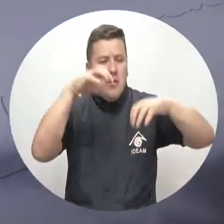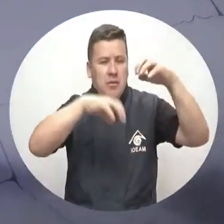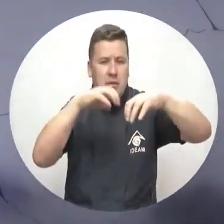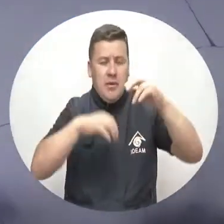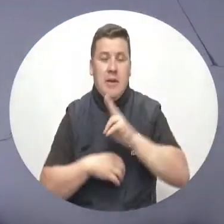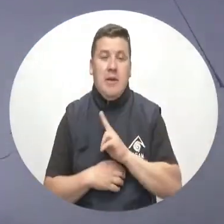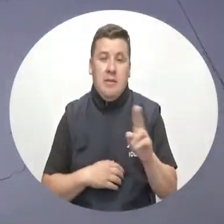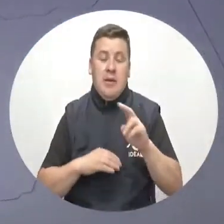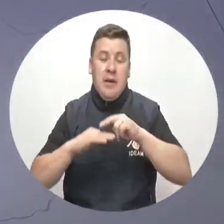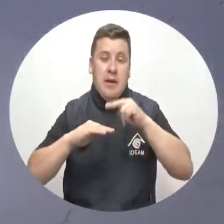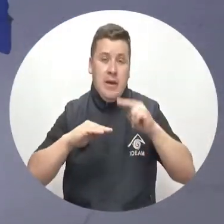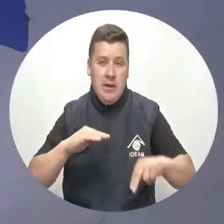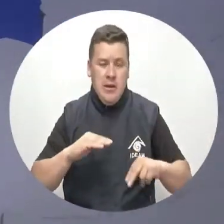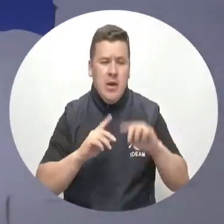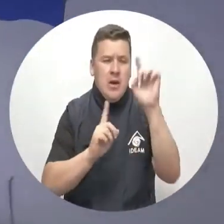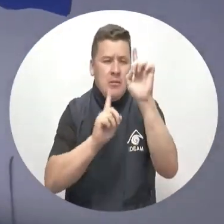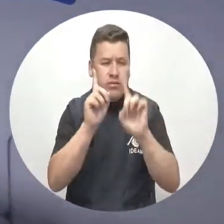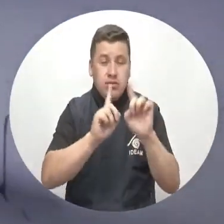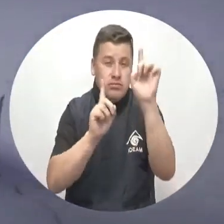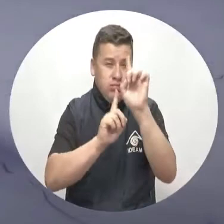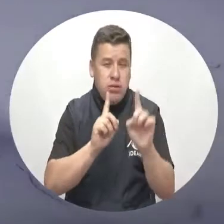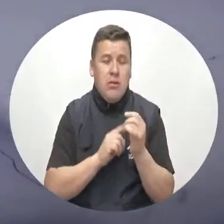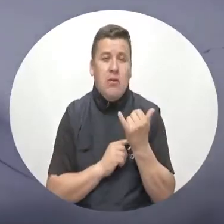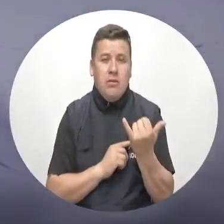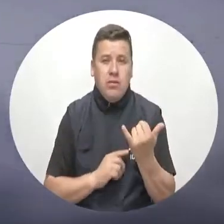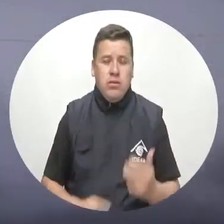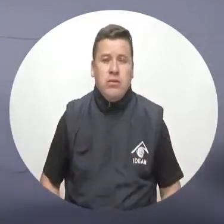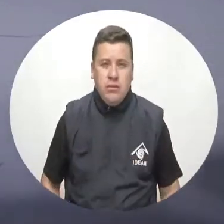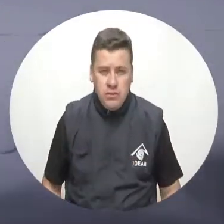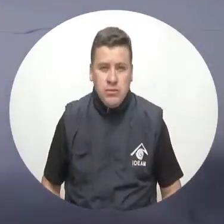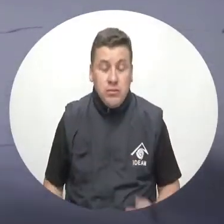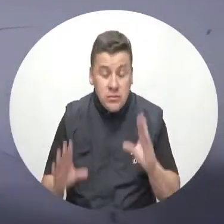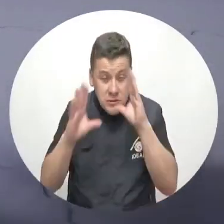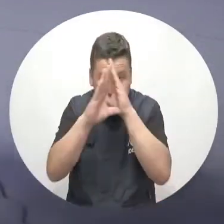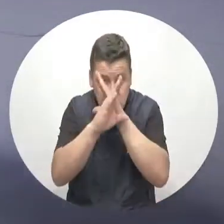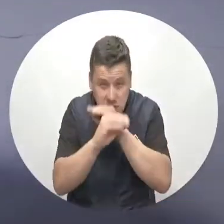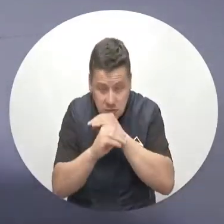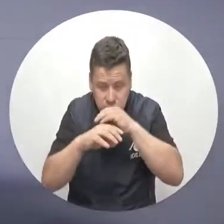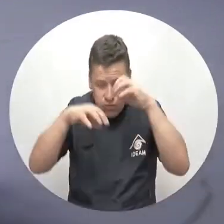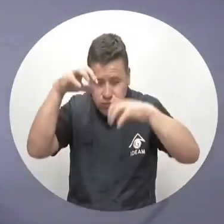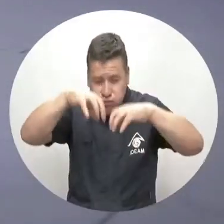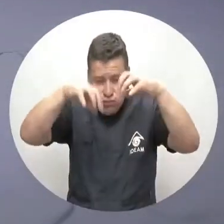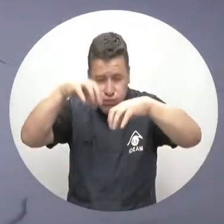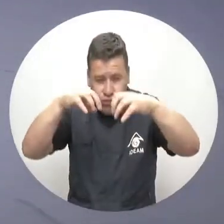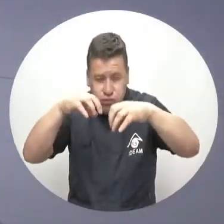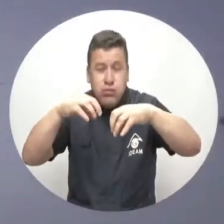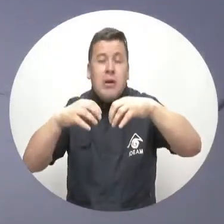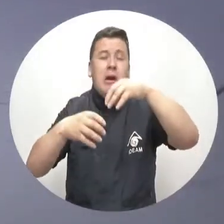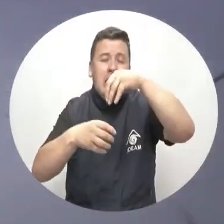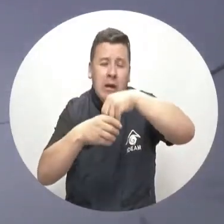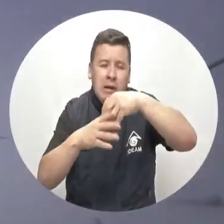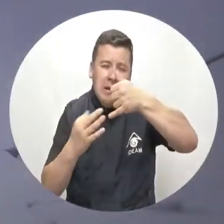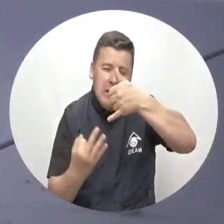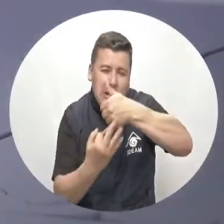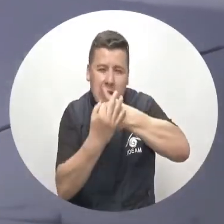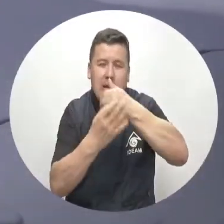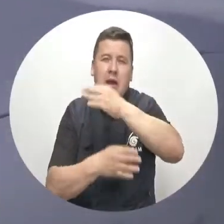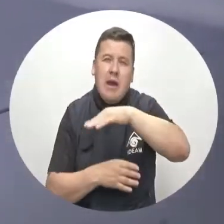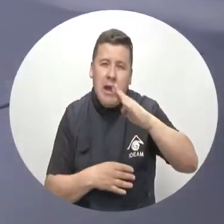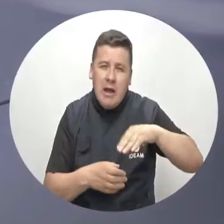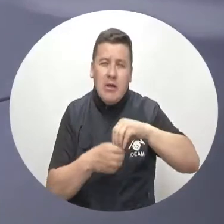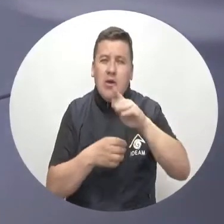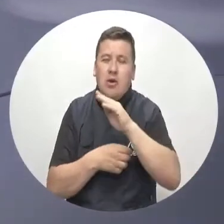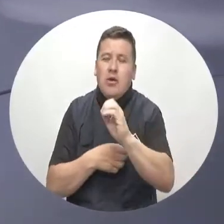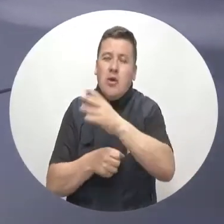truenos y rayos probables. Cae la noche y llegan las lluvias para la región andina en zonas de Antioquia, occidente de Cundinamarca, Boyacá,